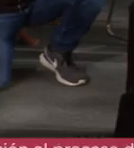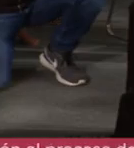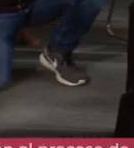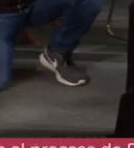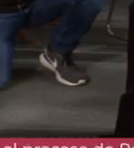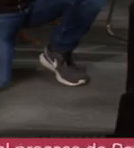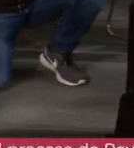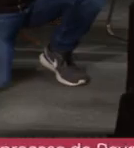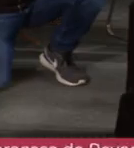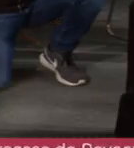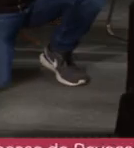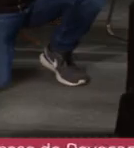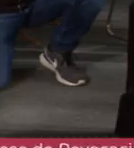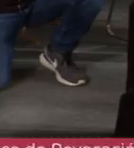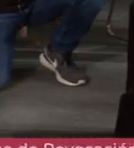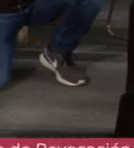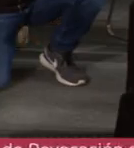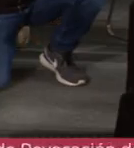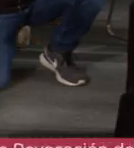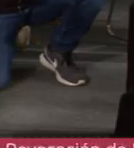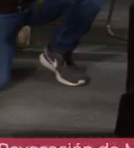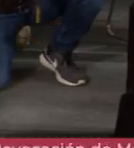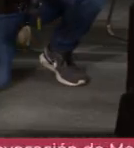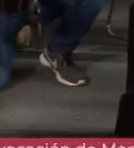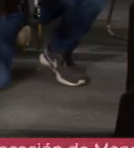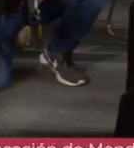a realizar para el 10 de abril.